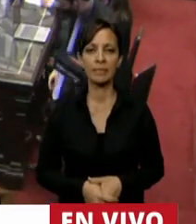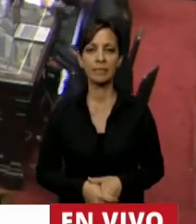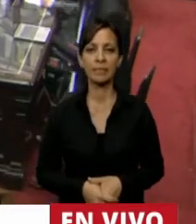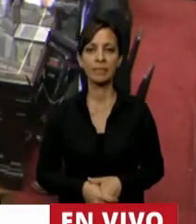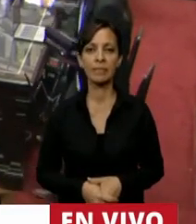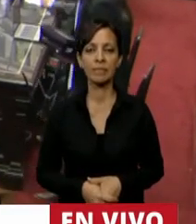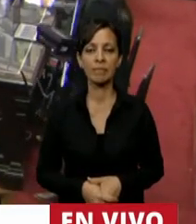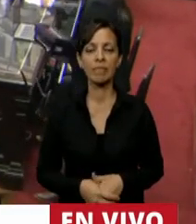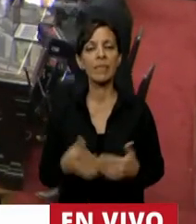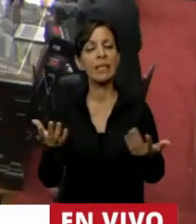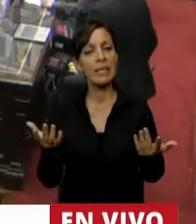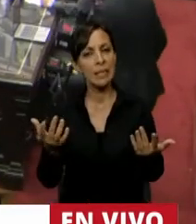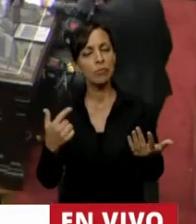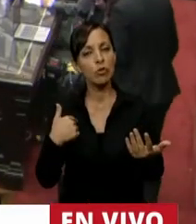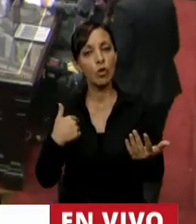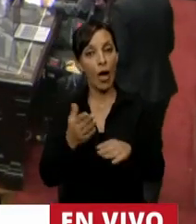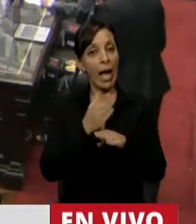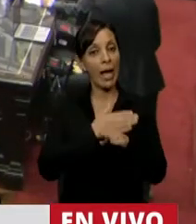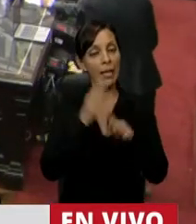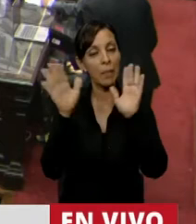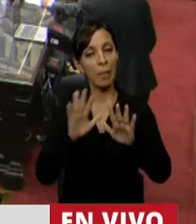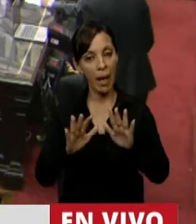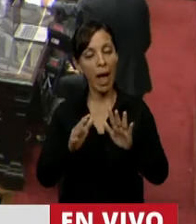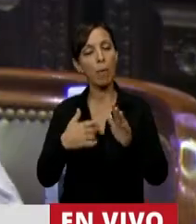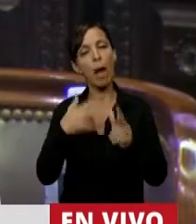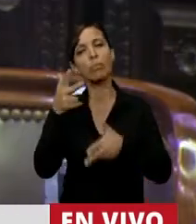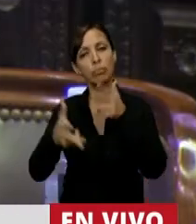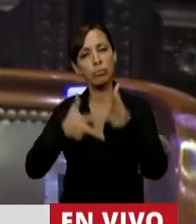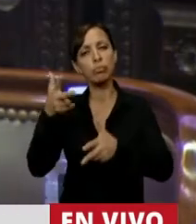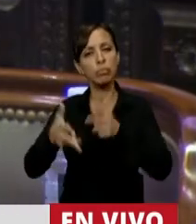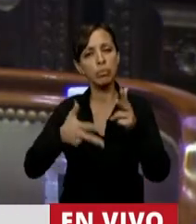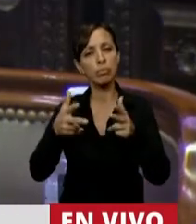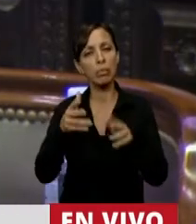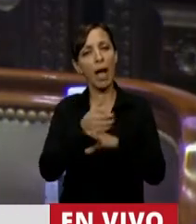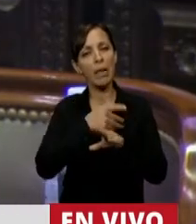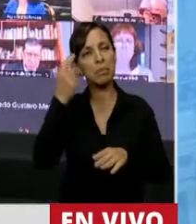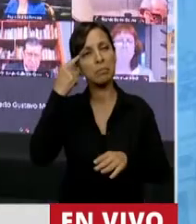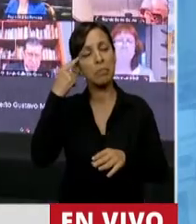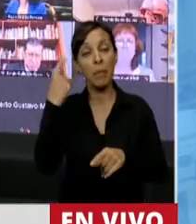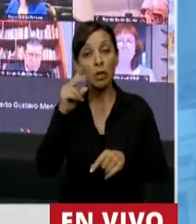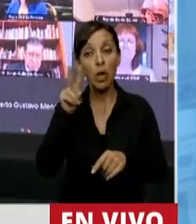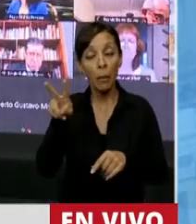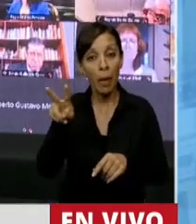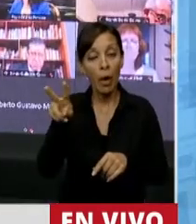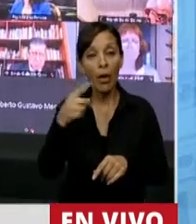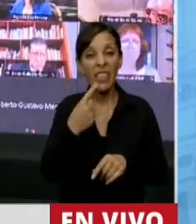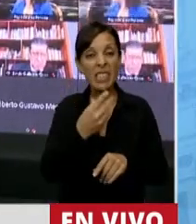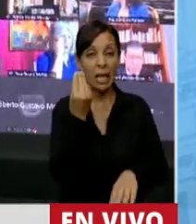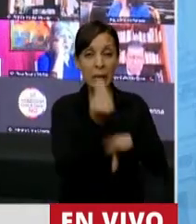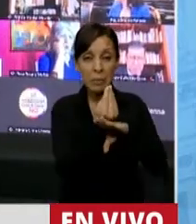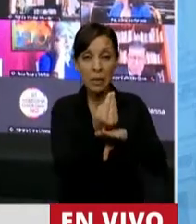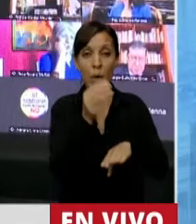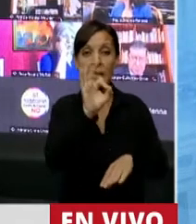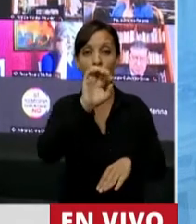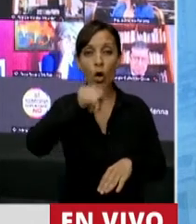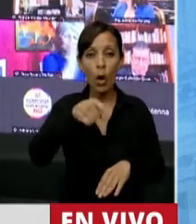Claro, uno viene preparado a decir determinadas palabras, el discurso que uno va armando, pero cuando yo escucho que dice que representamos al 0